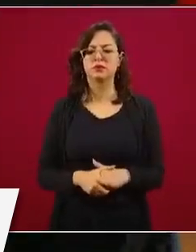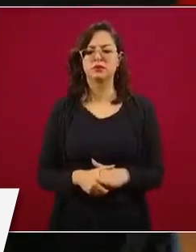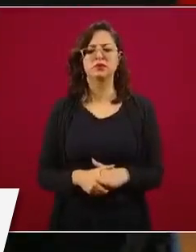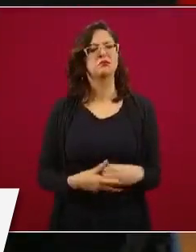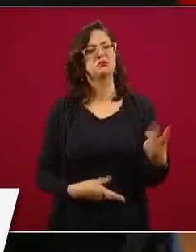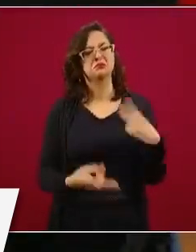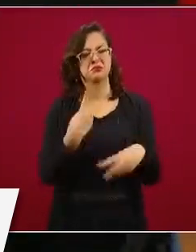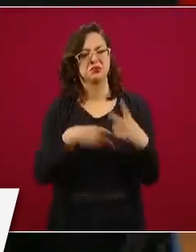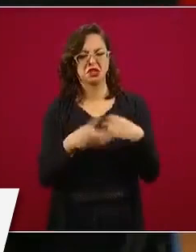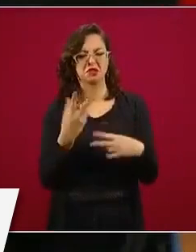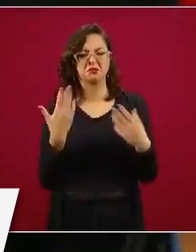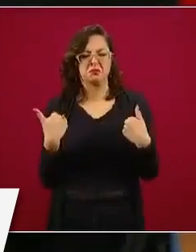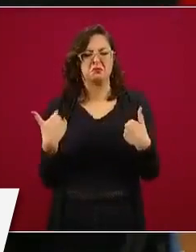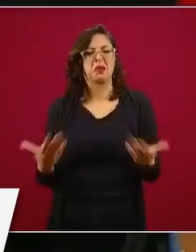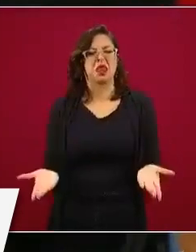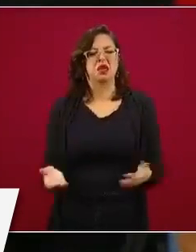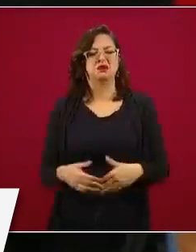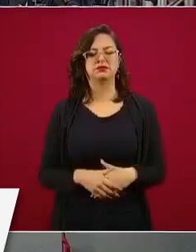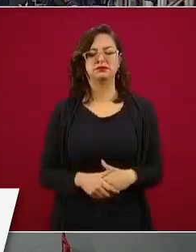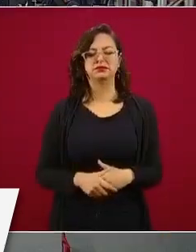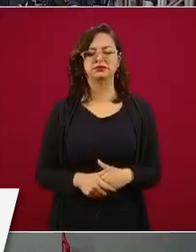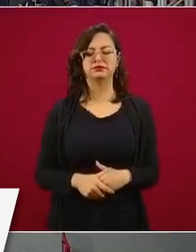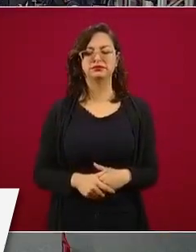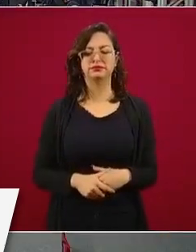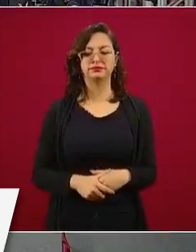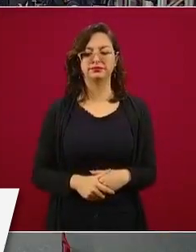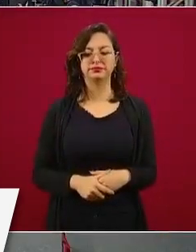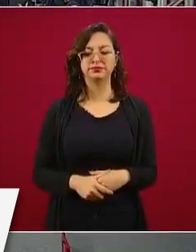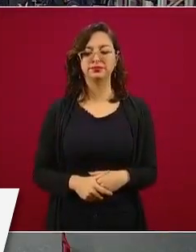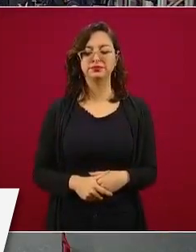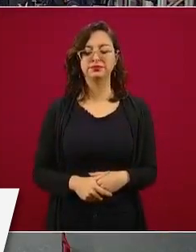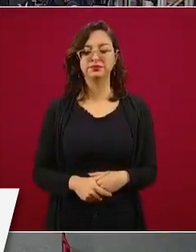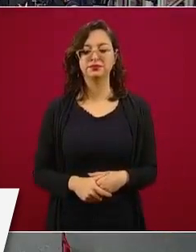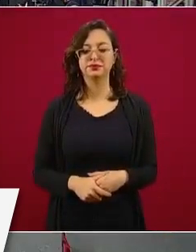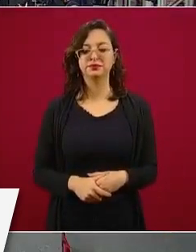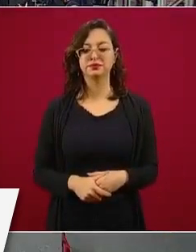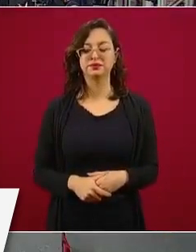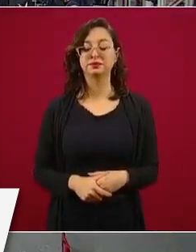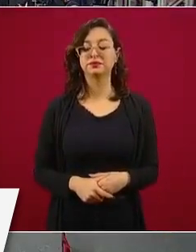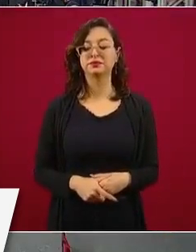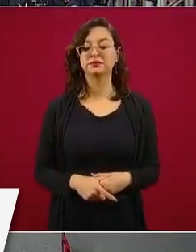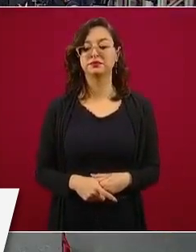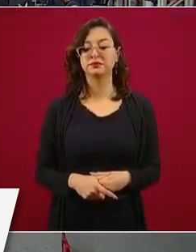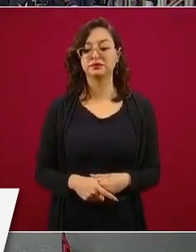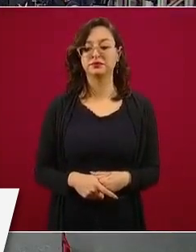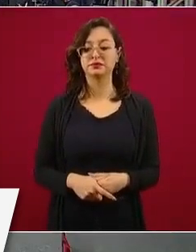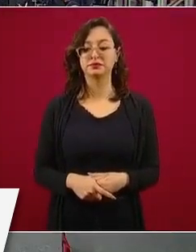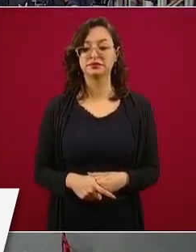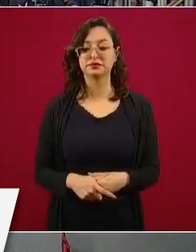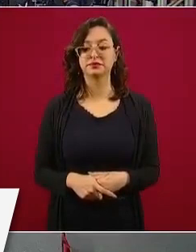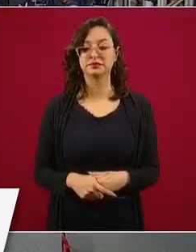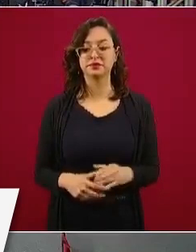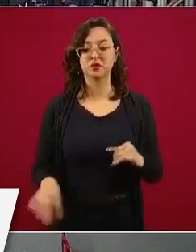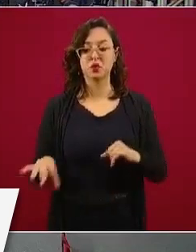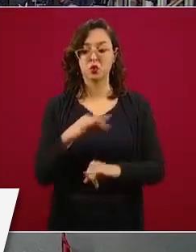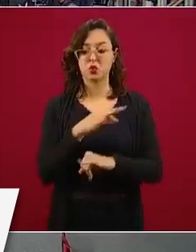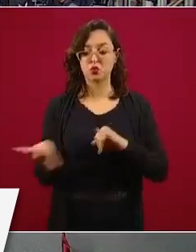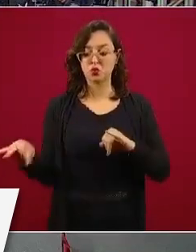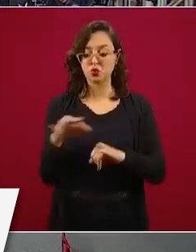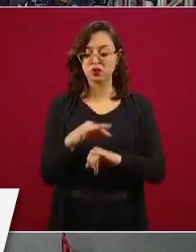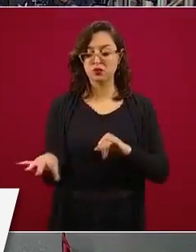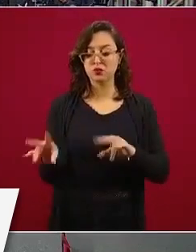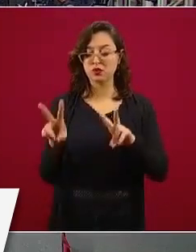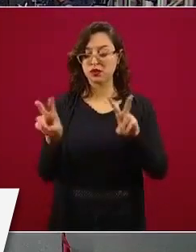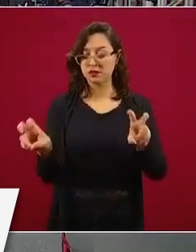vendría si lo invitó? Bueno, acerca de lo último, desde luego que